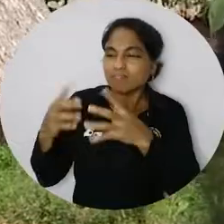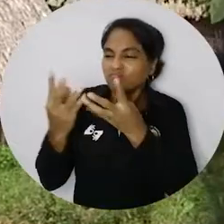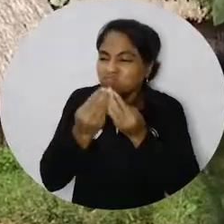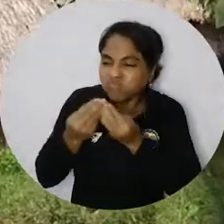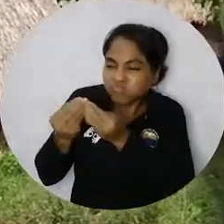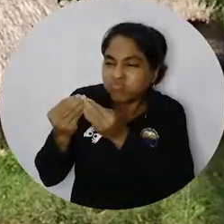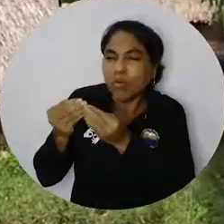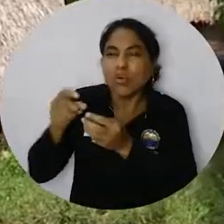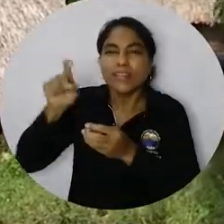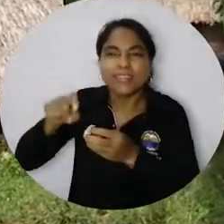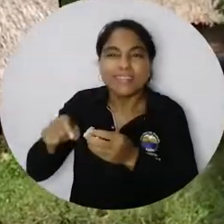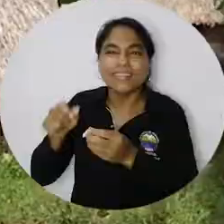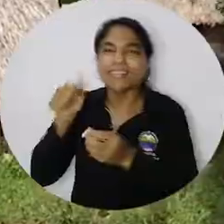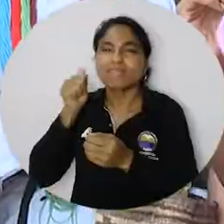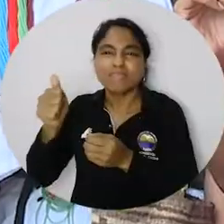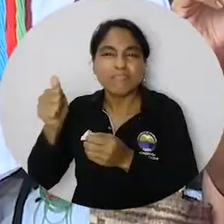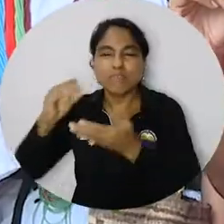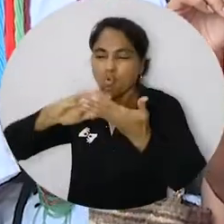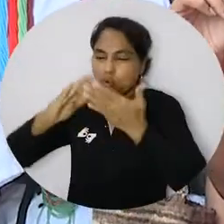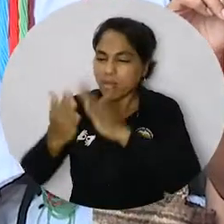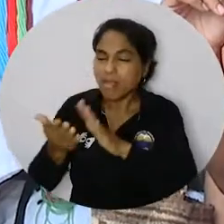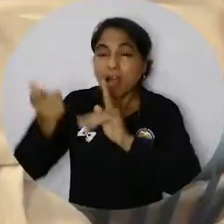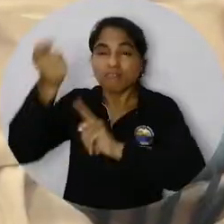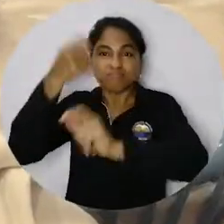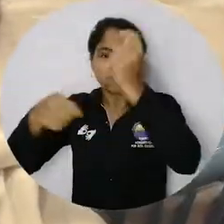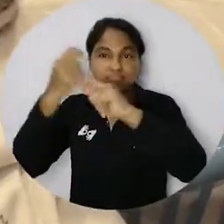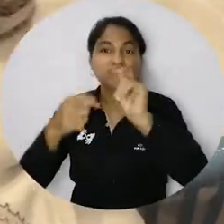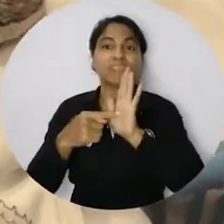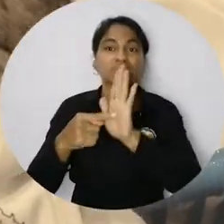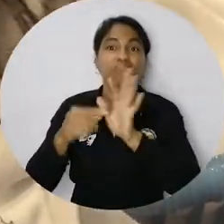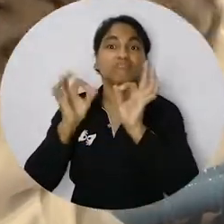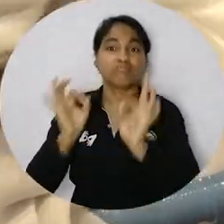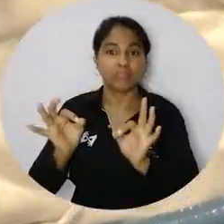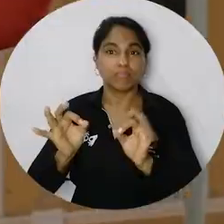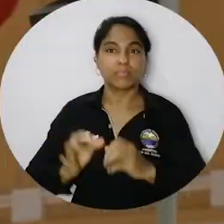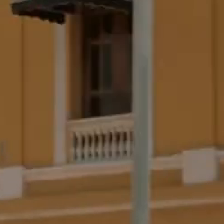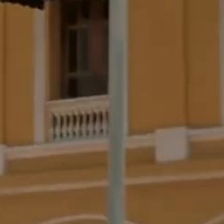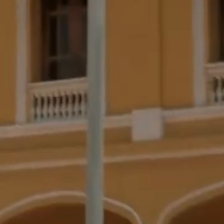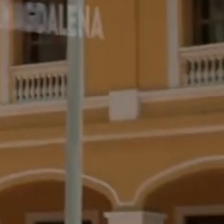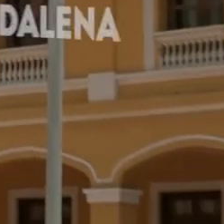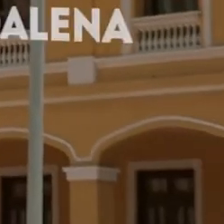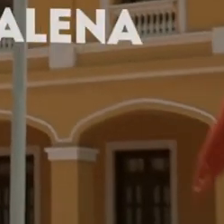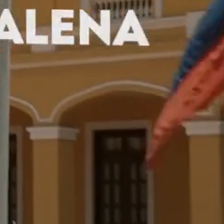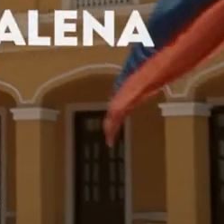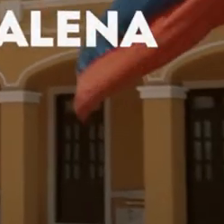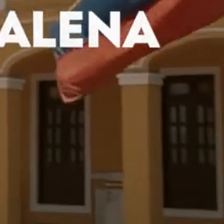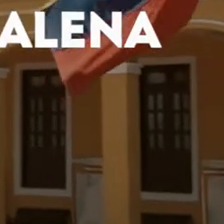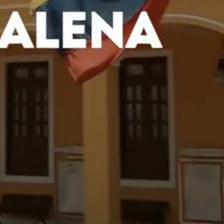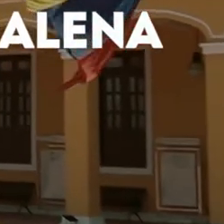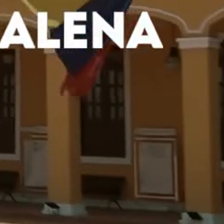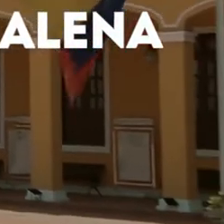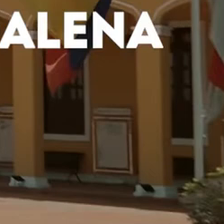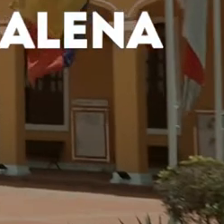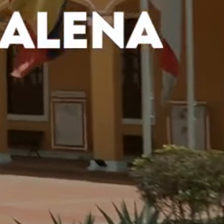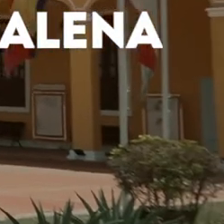cooperativas donde ellas mismas, esas comunidades, comercialicen de forma justa. Música